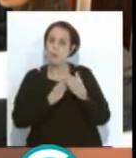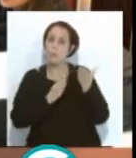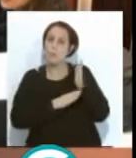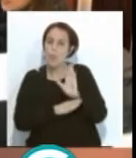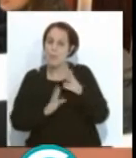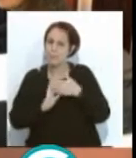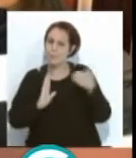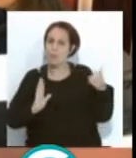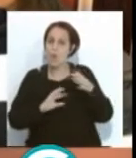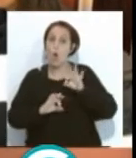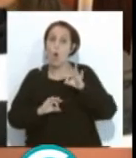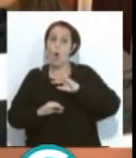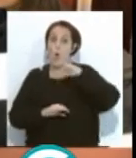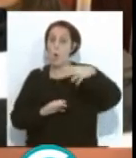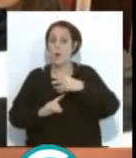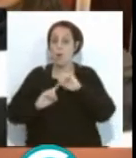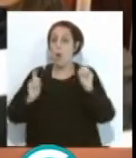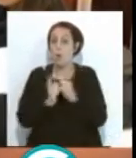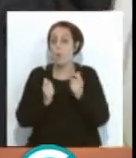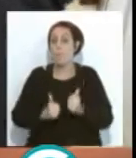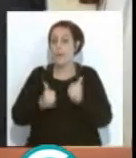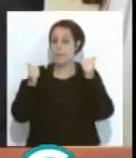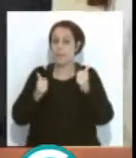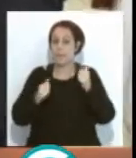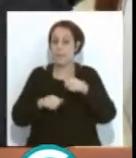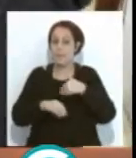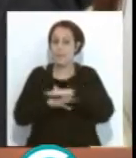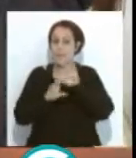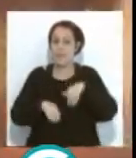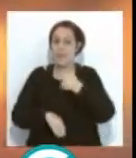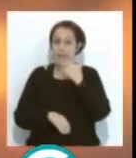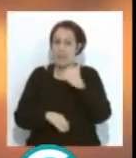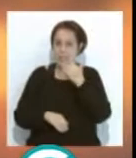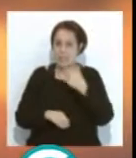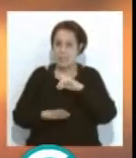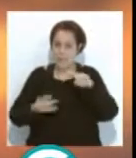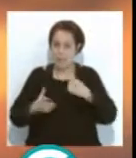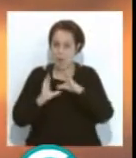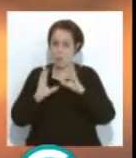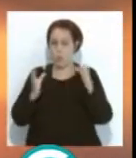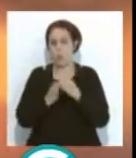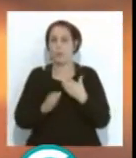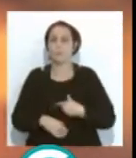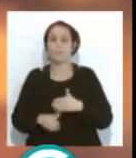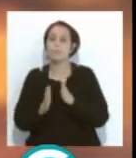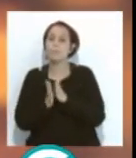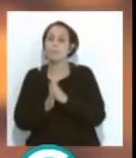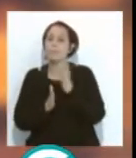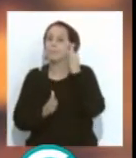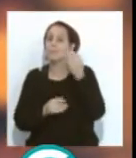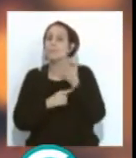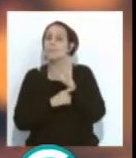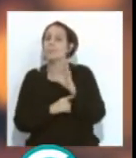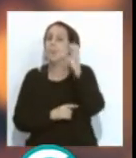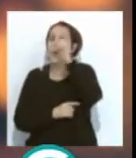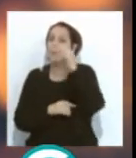unos cuartos más cortos, no sé, y que las semifinales sean de seis agrupaciones. vamos, Fanny, ¿qué te parece aquí la propuesta